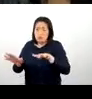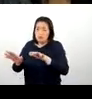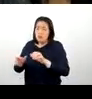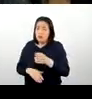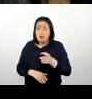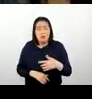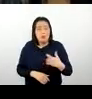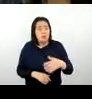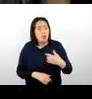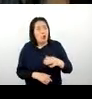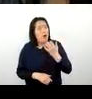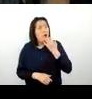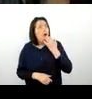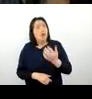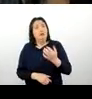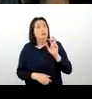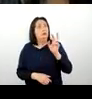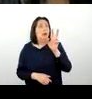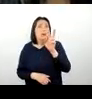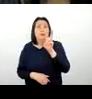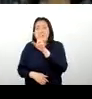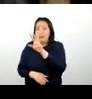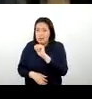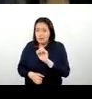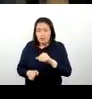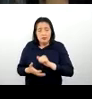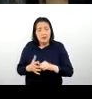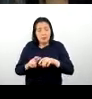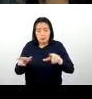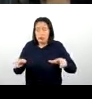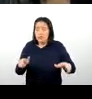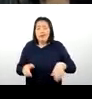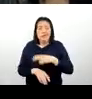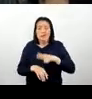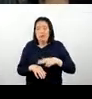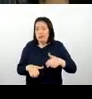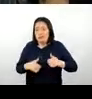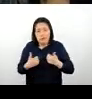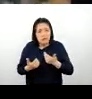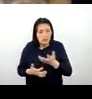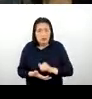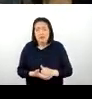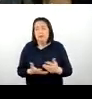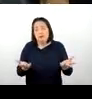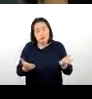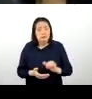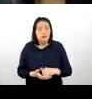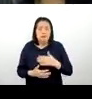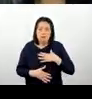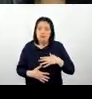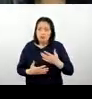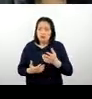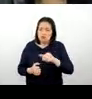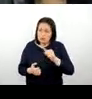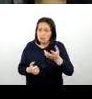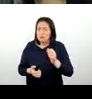es impresionante, ¿no? Poder observarlas en su hábitat natural, ¿no? Y bueno, disfrutando prácticamente